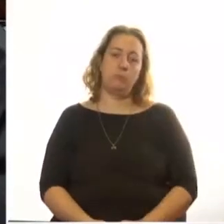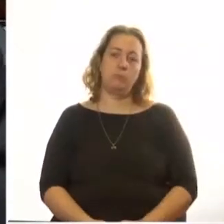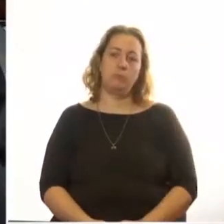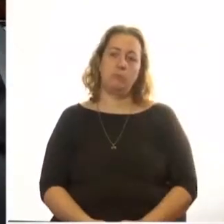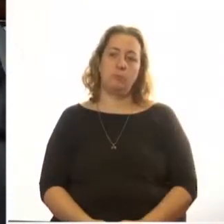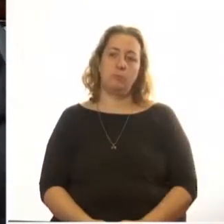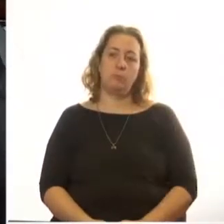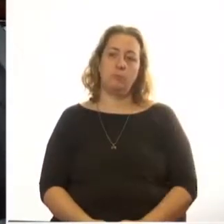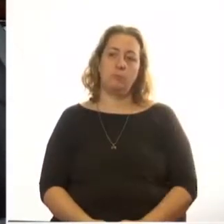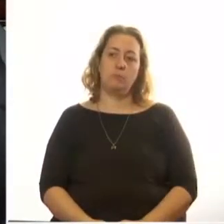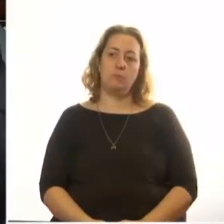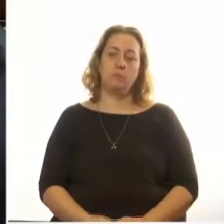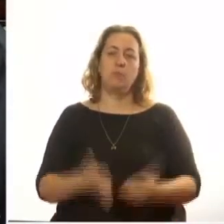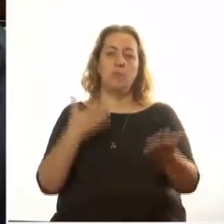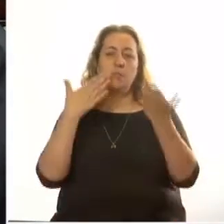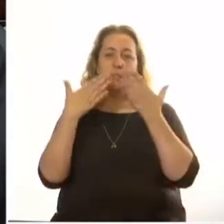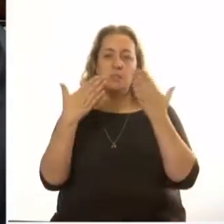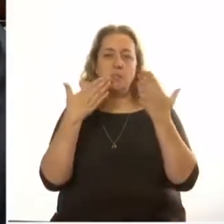Se habla del holocausto,